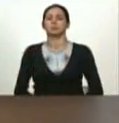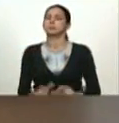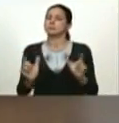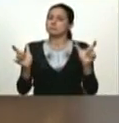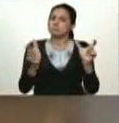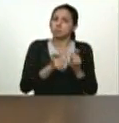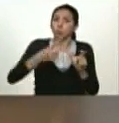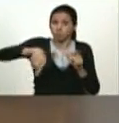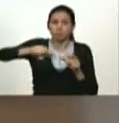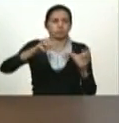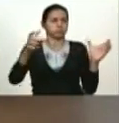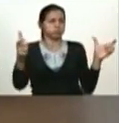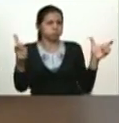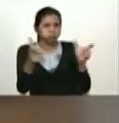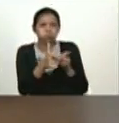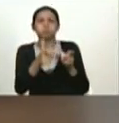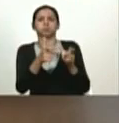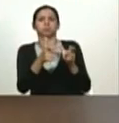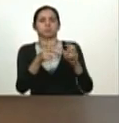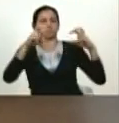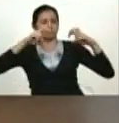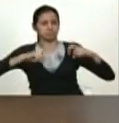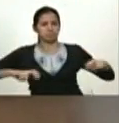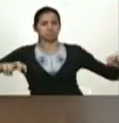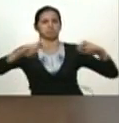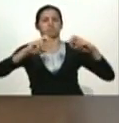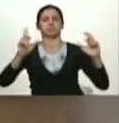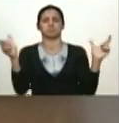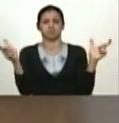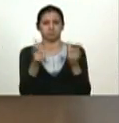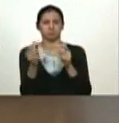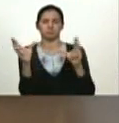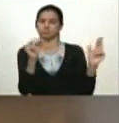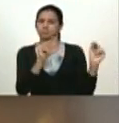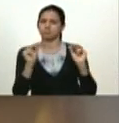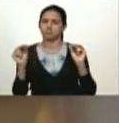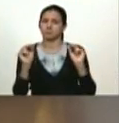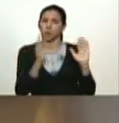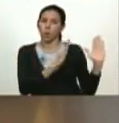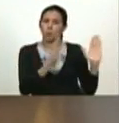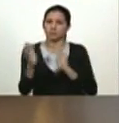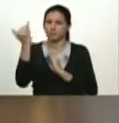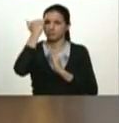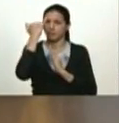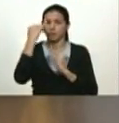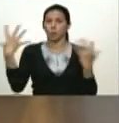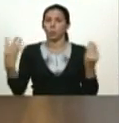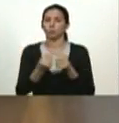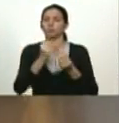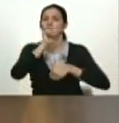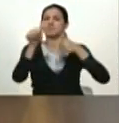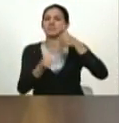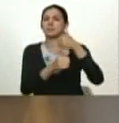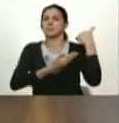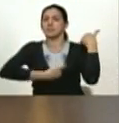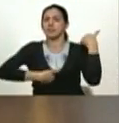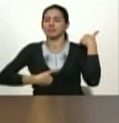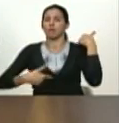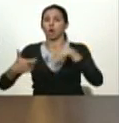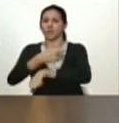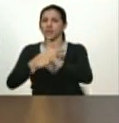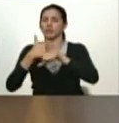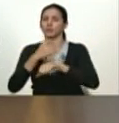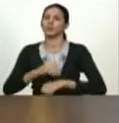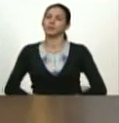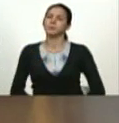hermanados a sentarse a ordenarse ¿verdad? junto al vicepresidente ejecutivo que le he dicho a